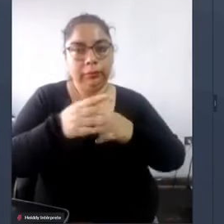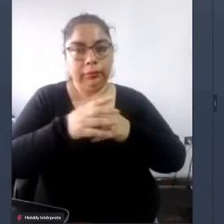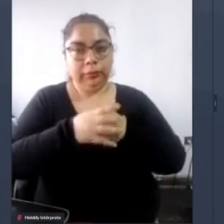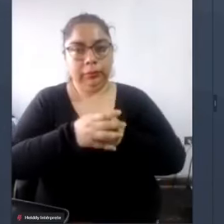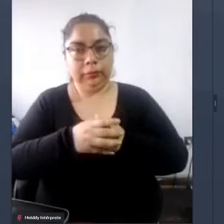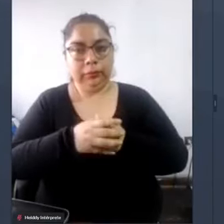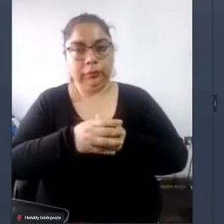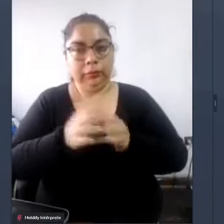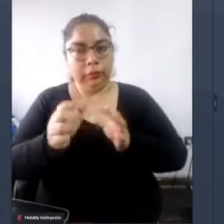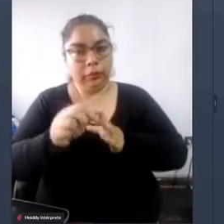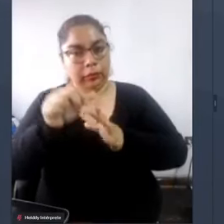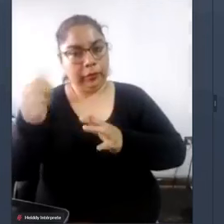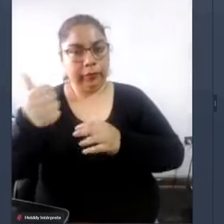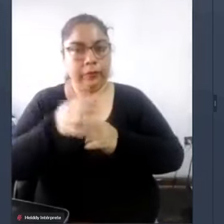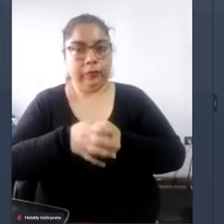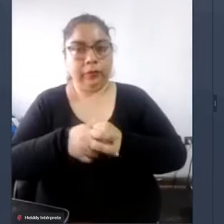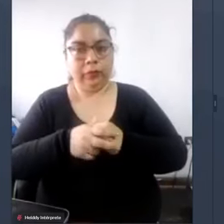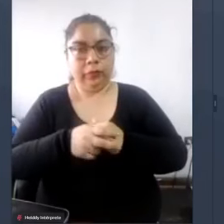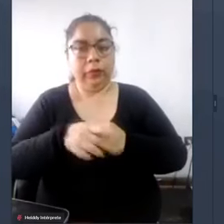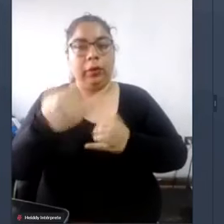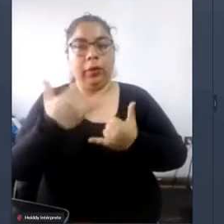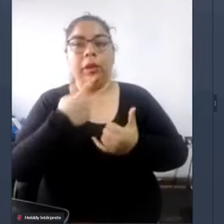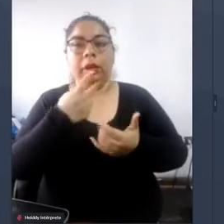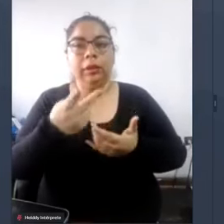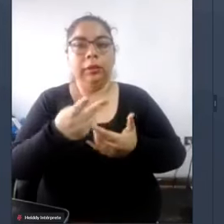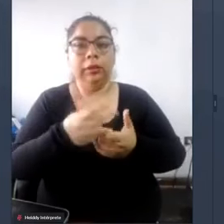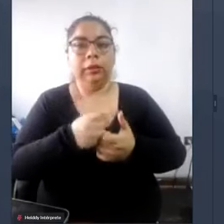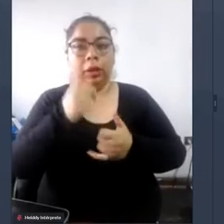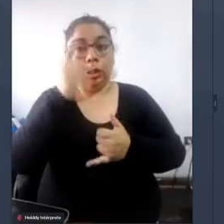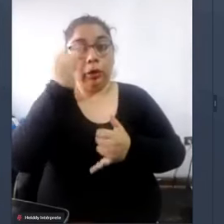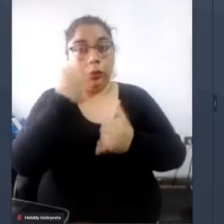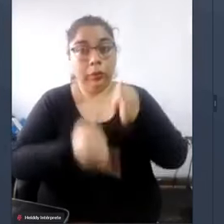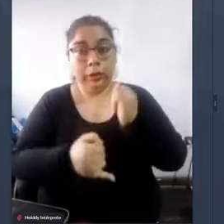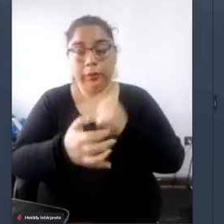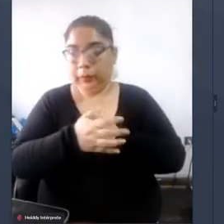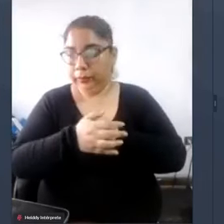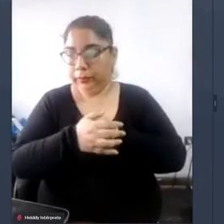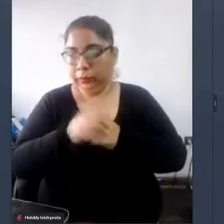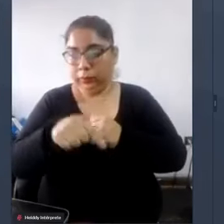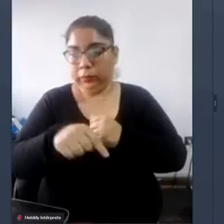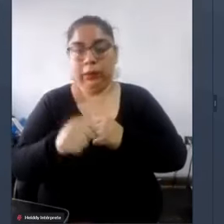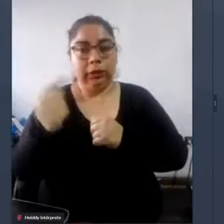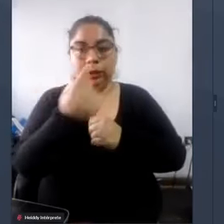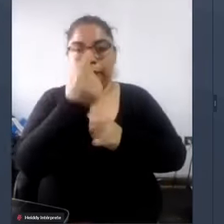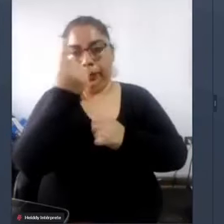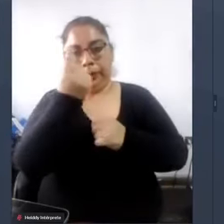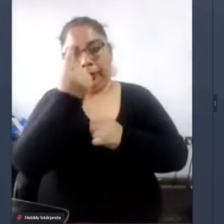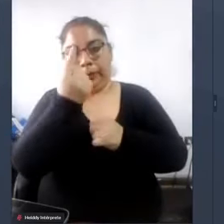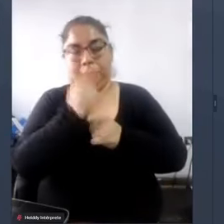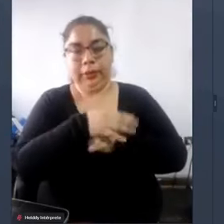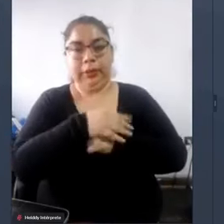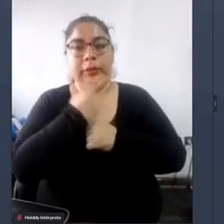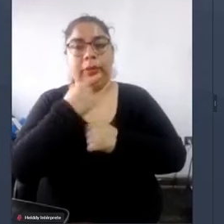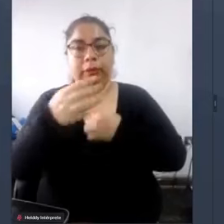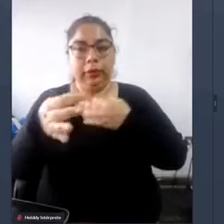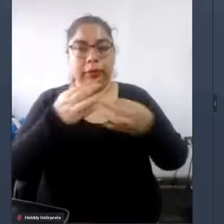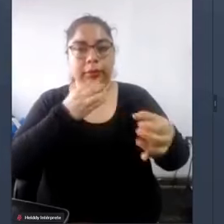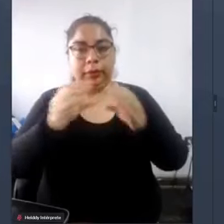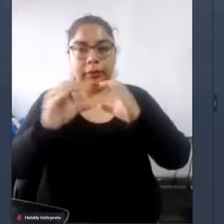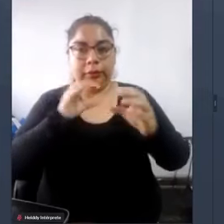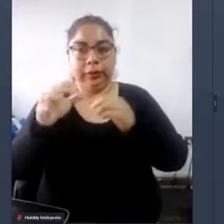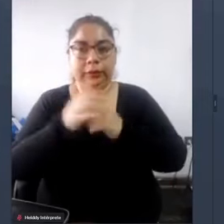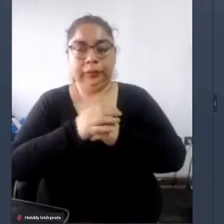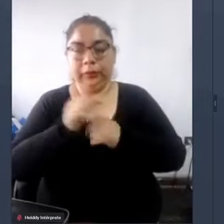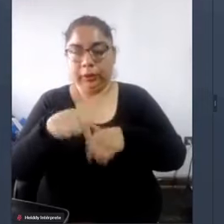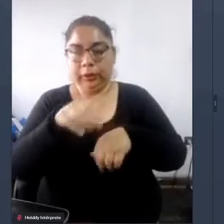siguiente ponente que prácticamente vendría a ser el último de esta primera parte de esta jornada de la